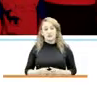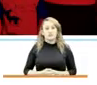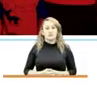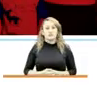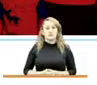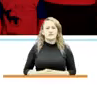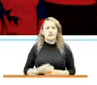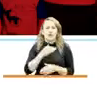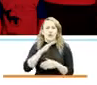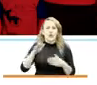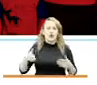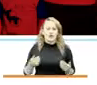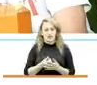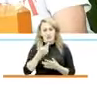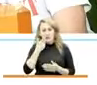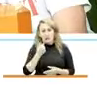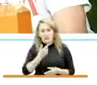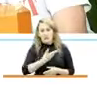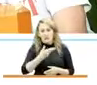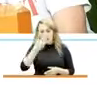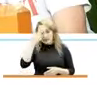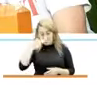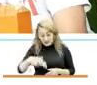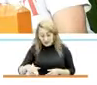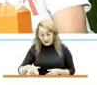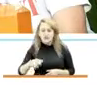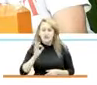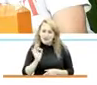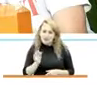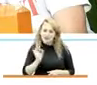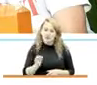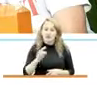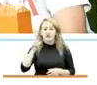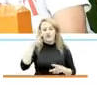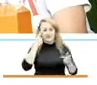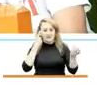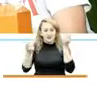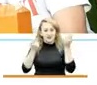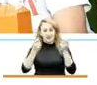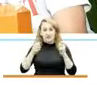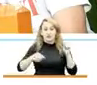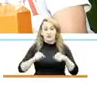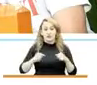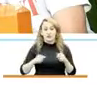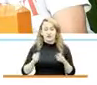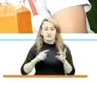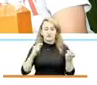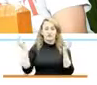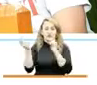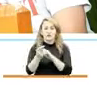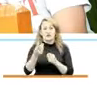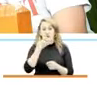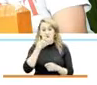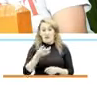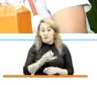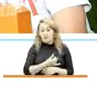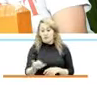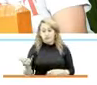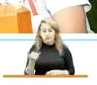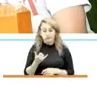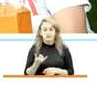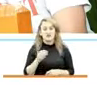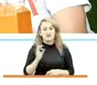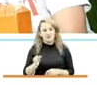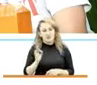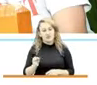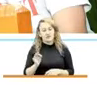todos los que somos padres de familia tengamos un decálogo de estrategias y posibilidades para transformar las realidades de ellos, detonando siempre